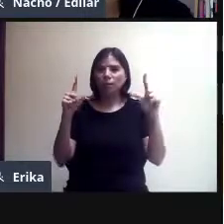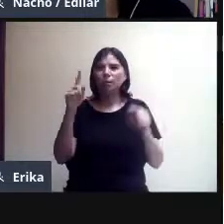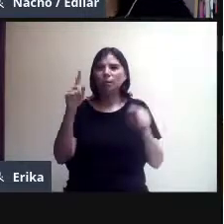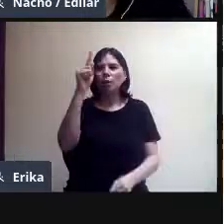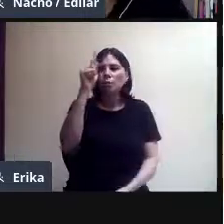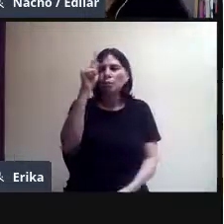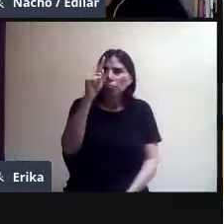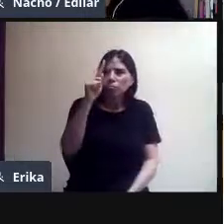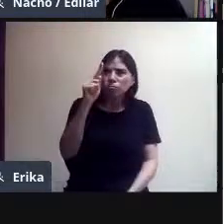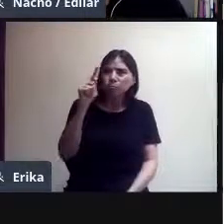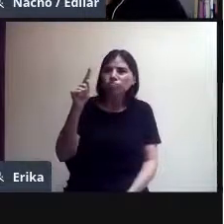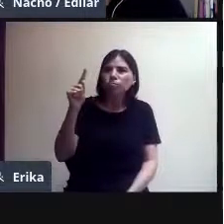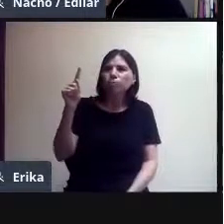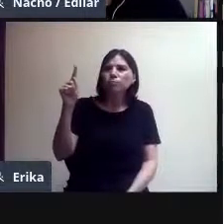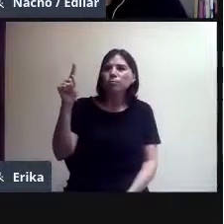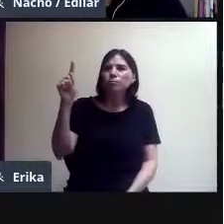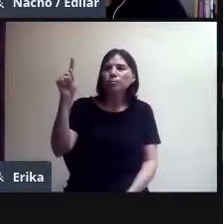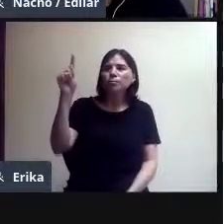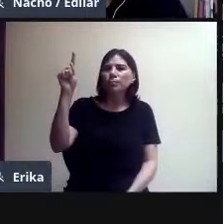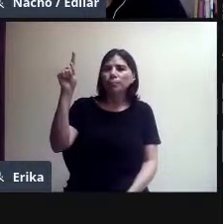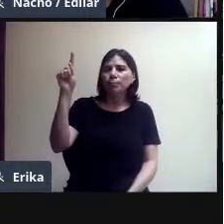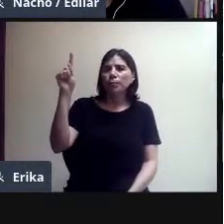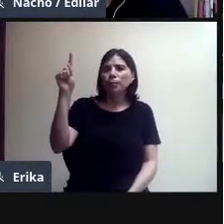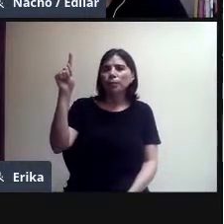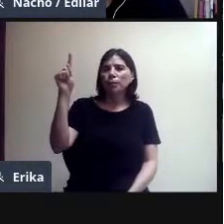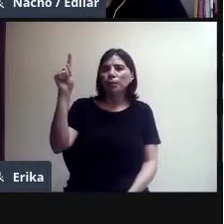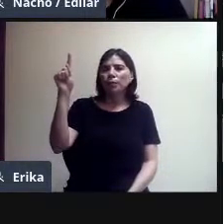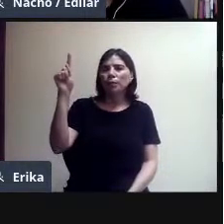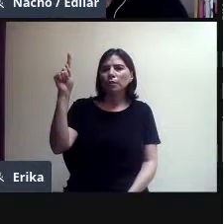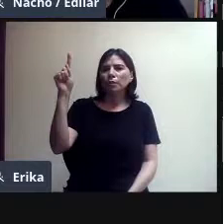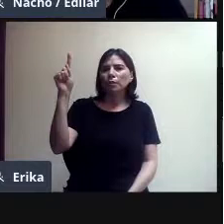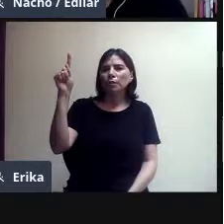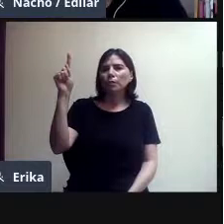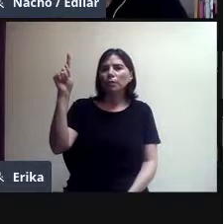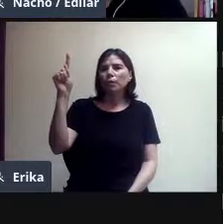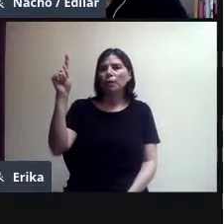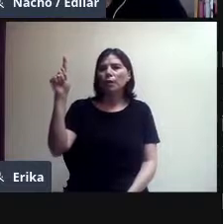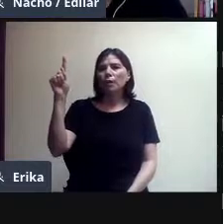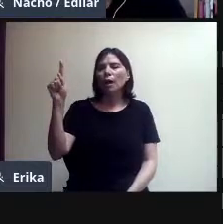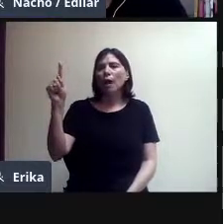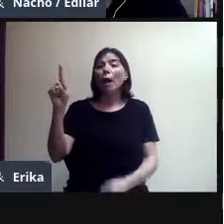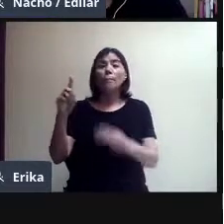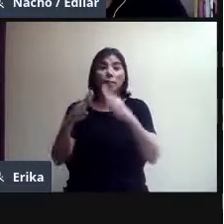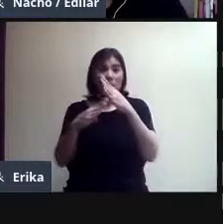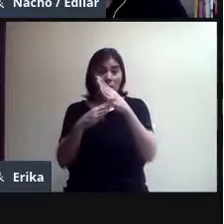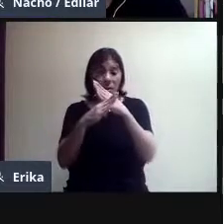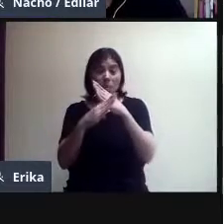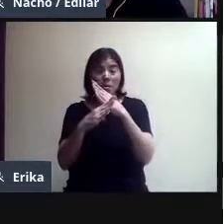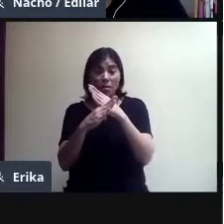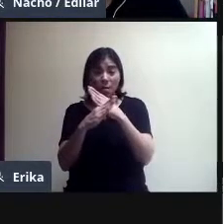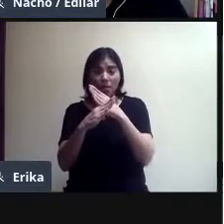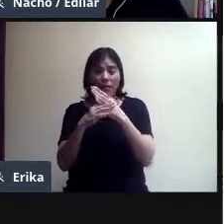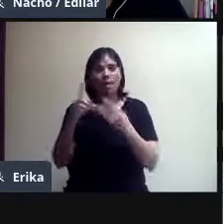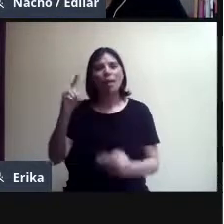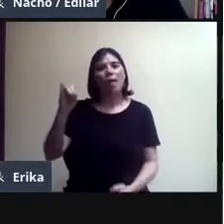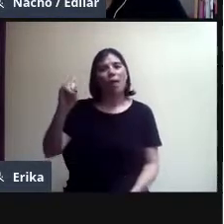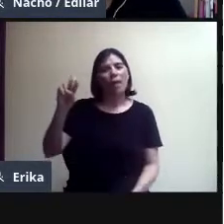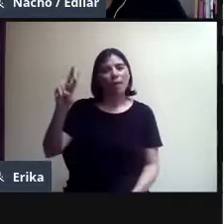a mi Drive y voy a seleccionar Meet.